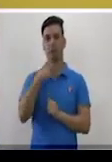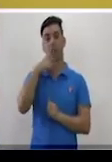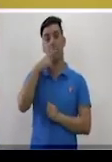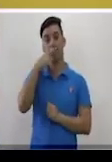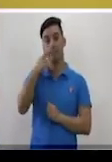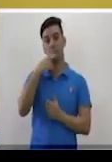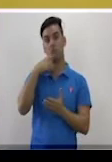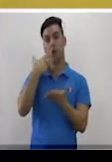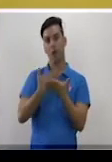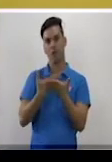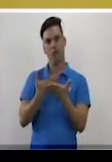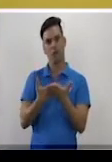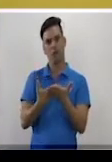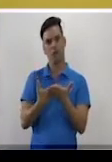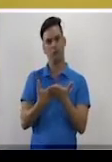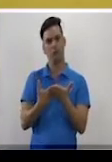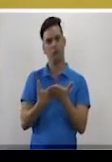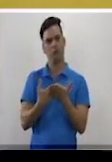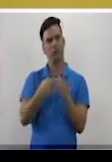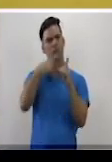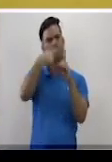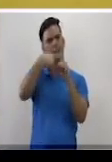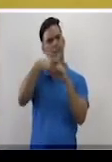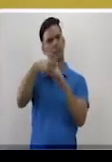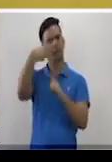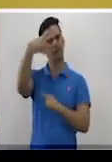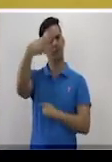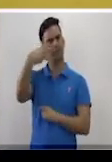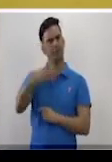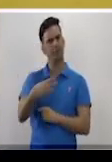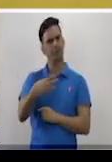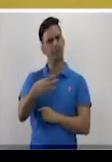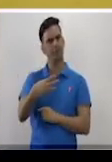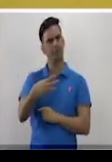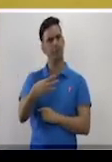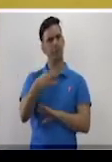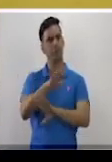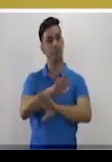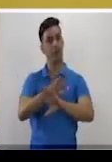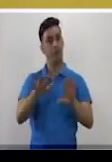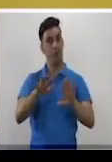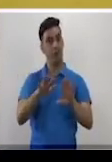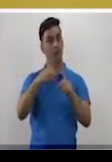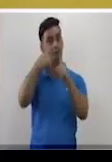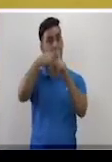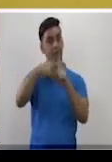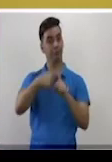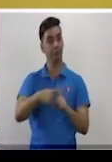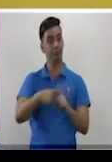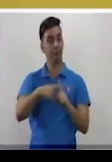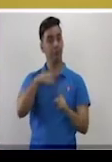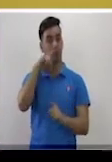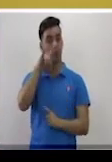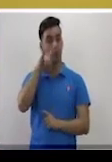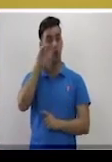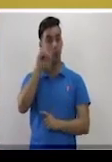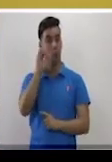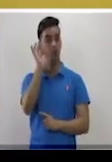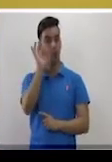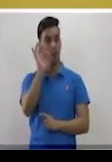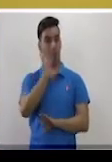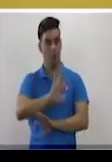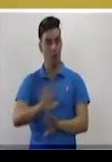adicionar estas tres amplitudes obtenidas, su resultado es 90 grados. Si esto ocurre,